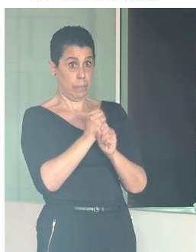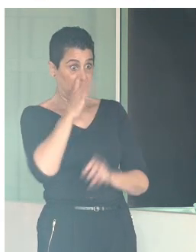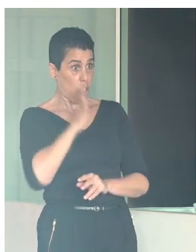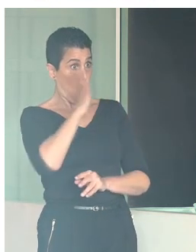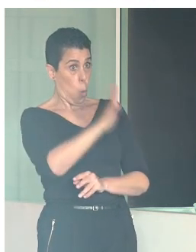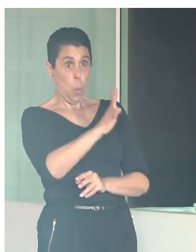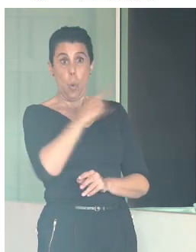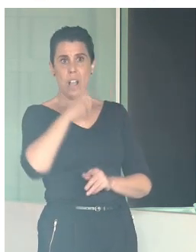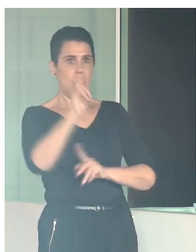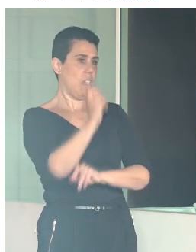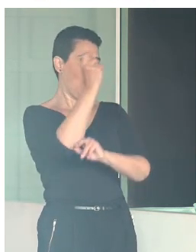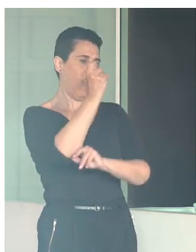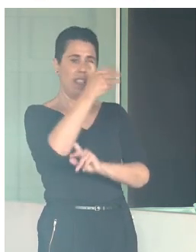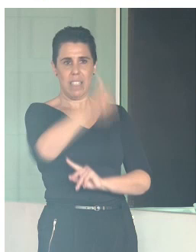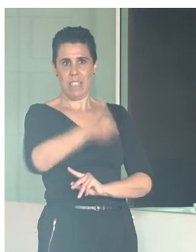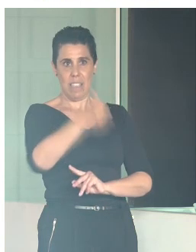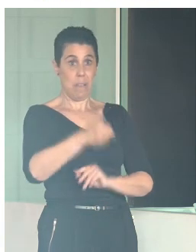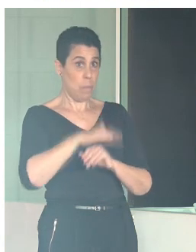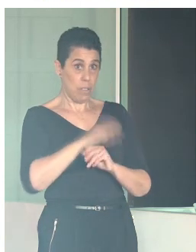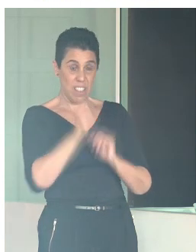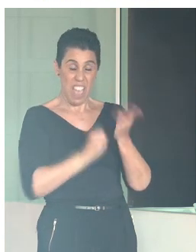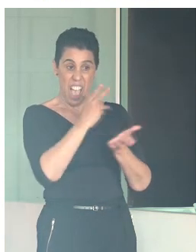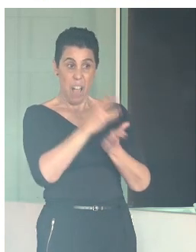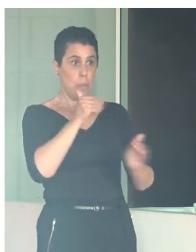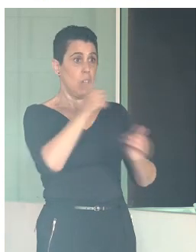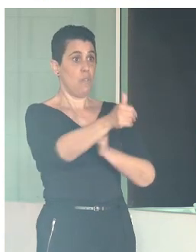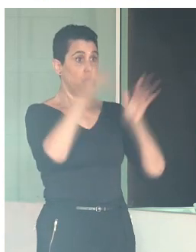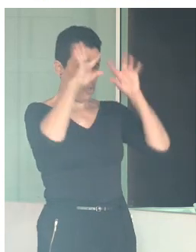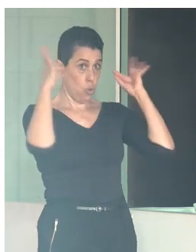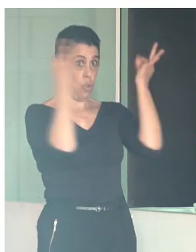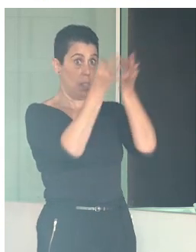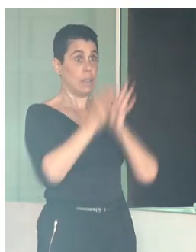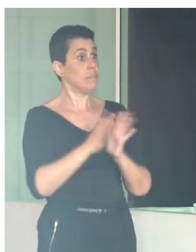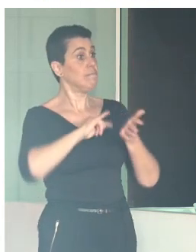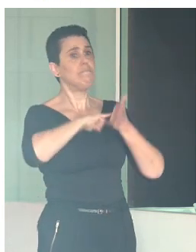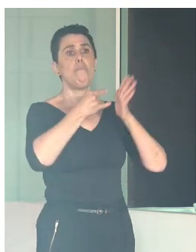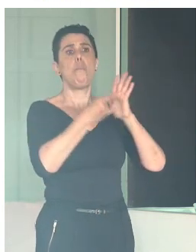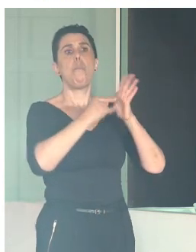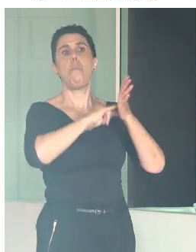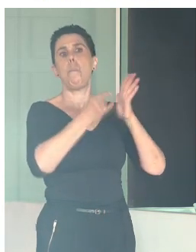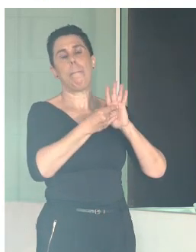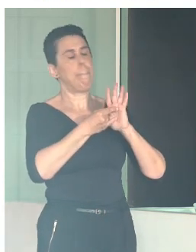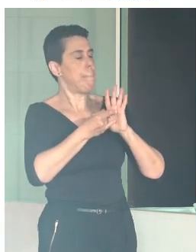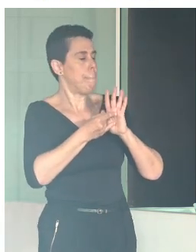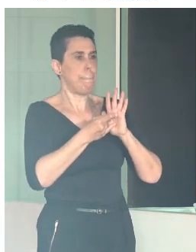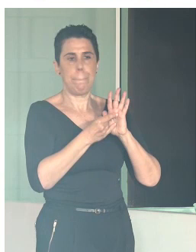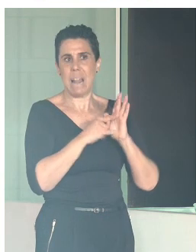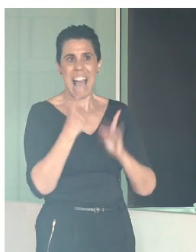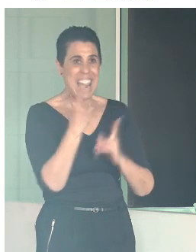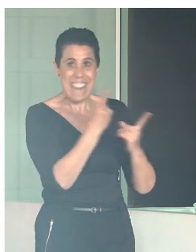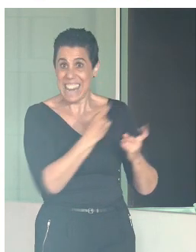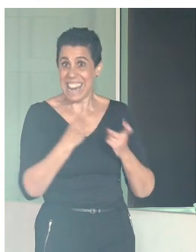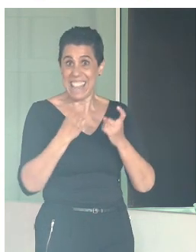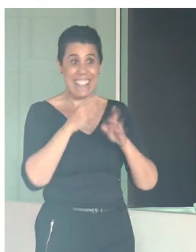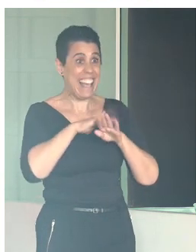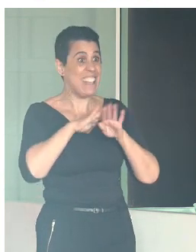y una de las grandes apuestas del futuro de nuestra ciudad. Un plan que se nos antoja imprescindible para proteger nuestro legado